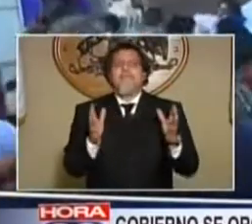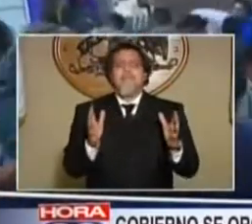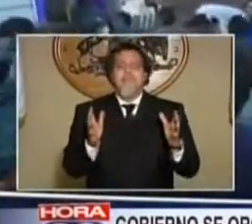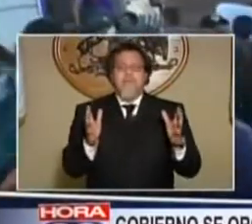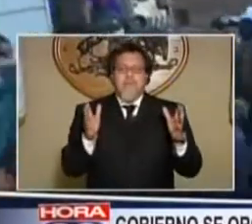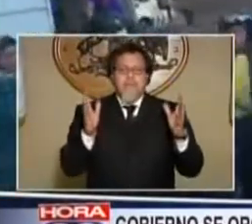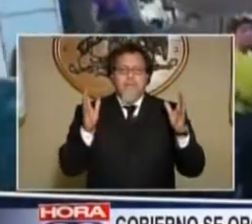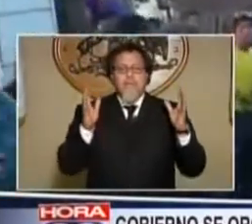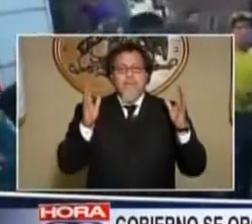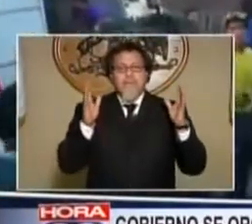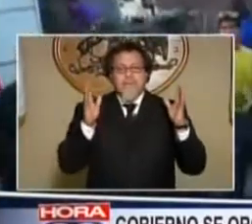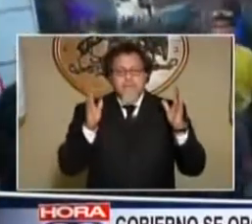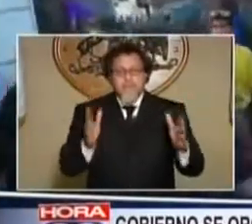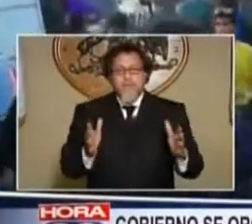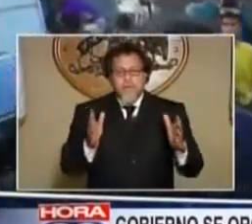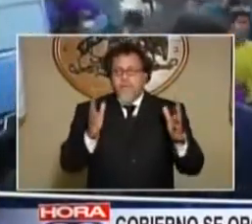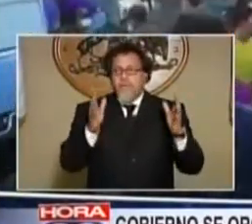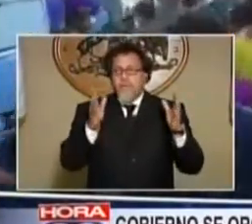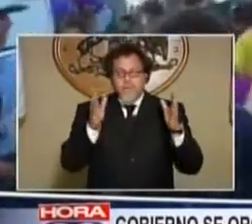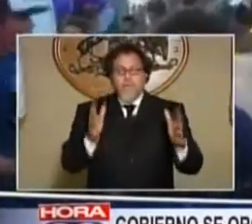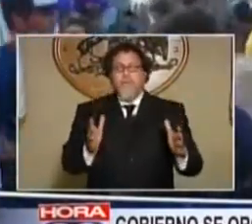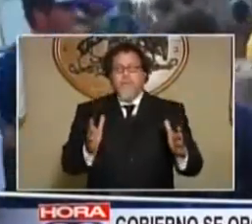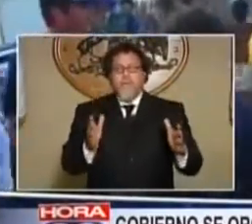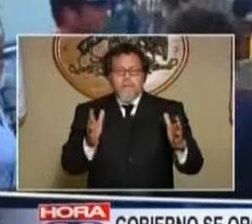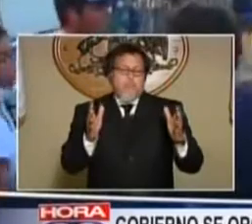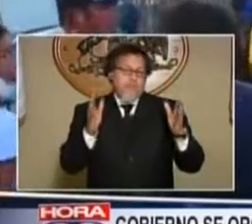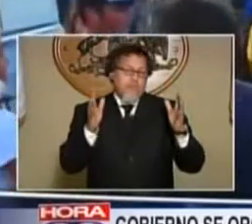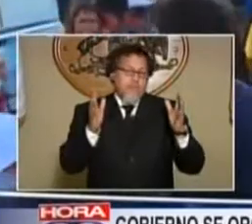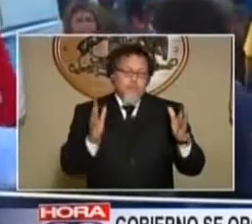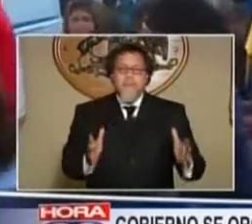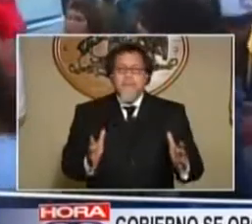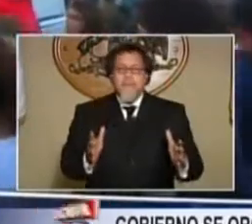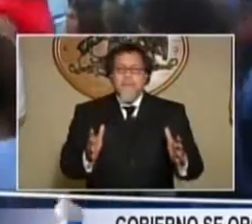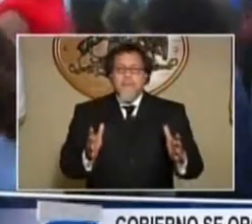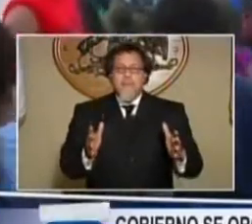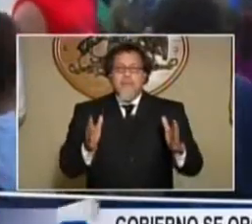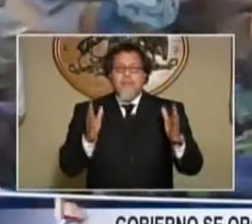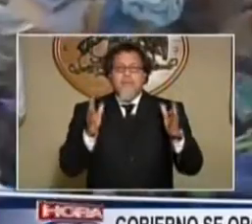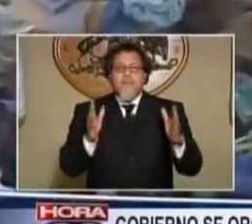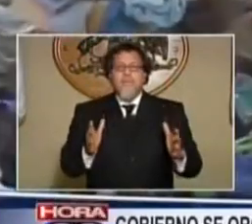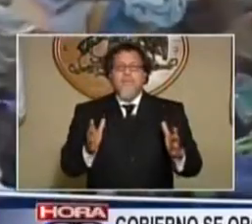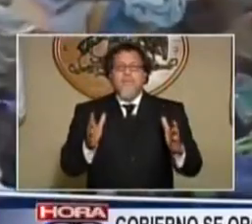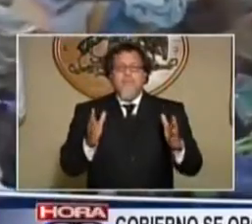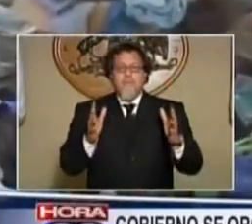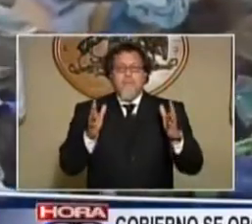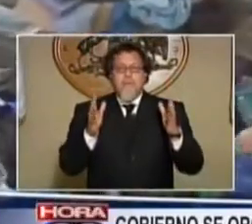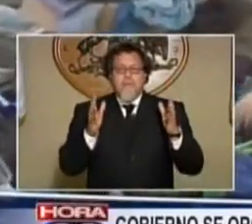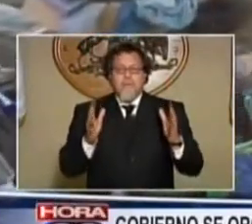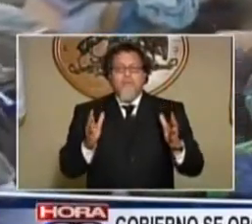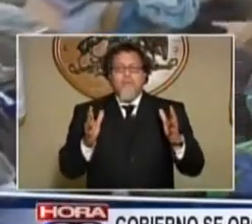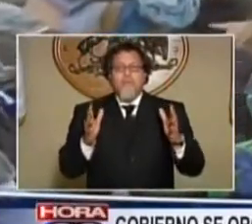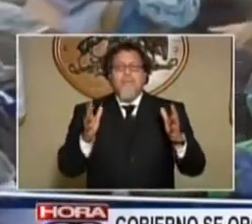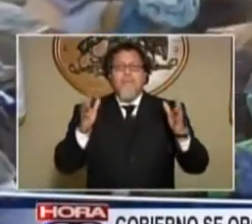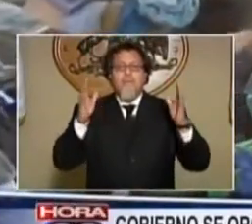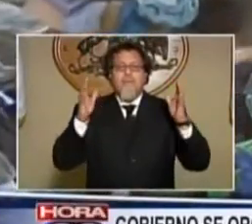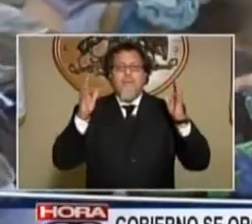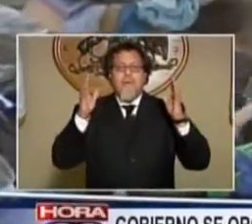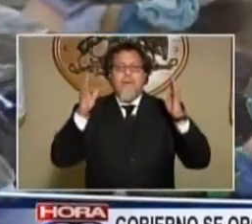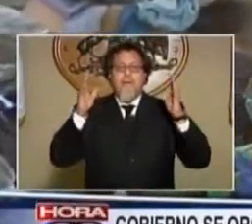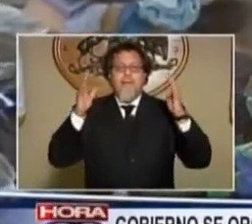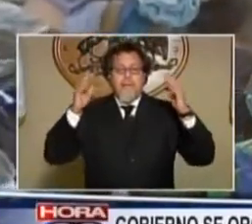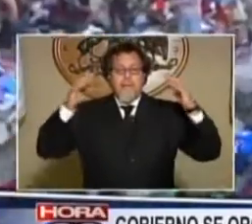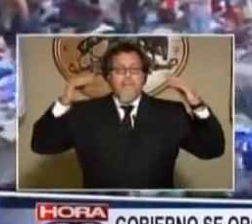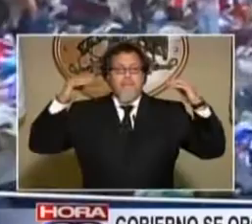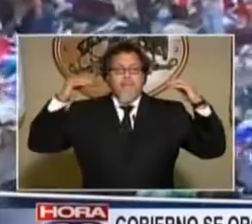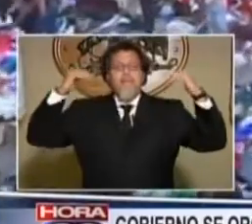O sea, es que ¿sabes qué pasa? Que aquí, en el incendio que vivimos, en estas 48 horas, este incendio arrasó no solamente